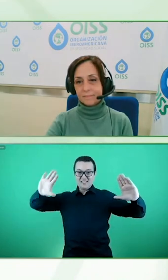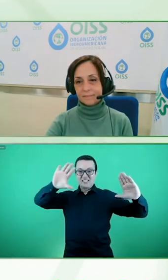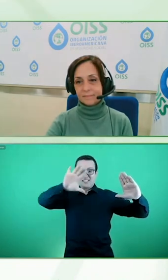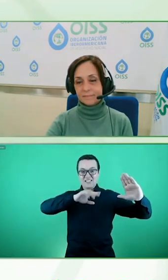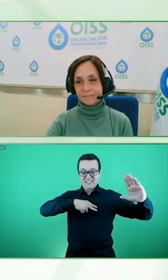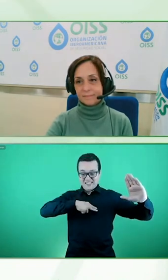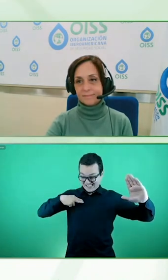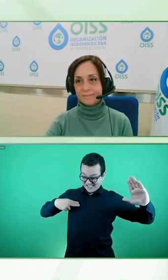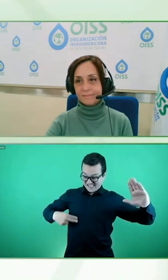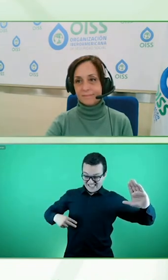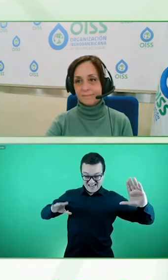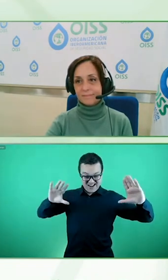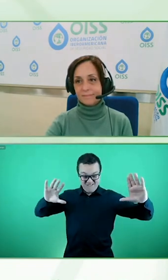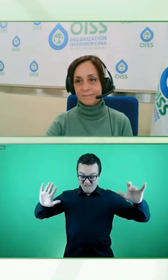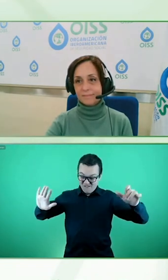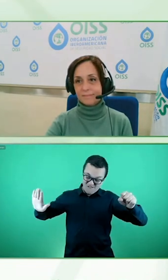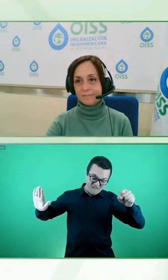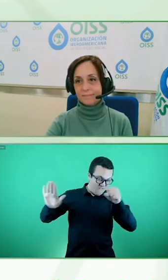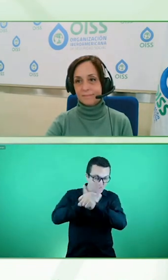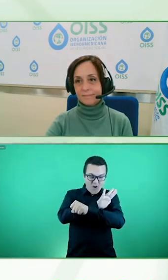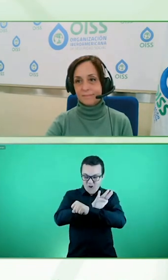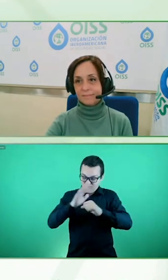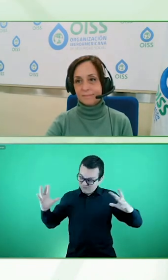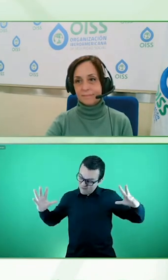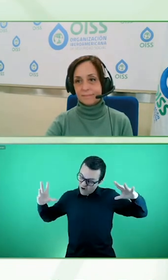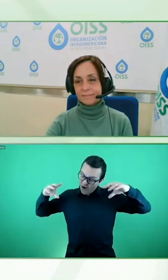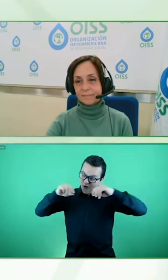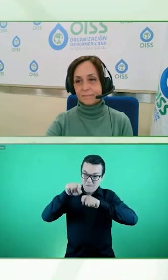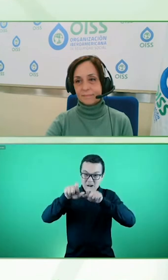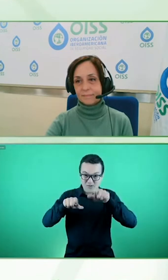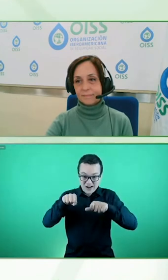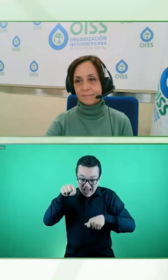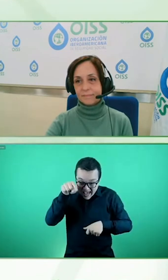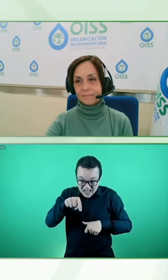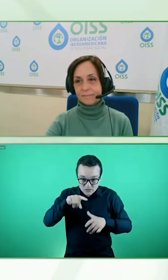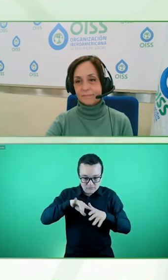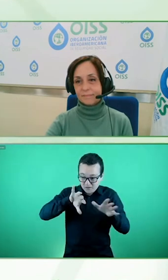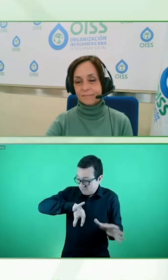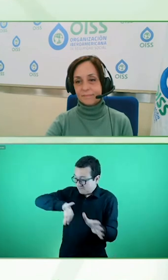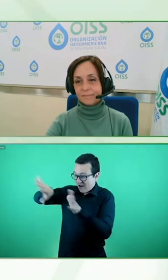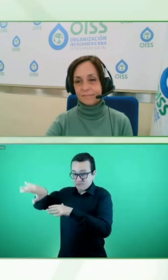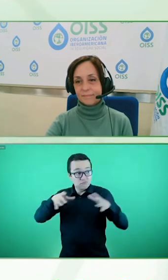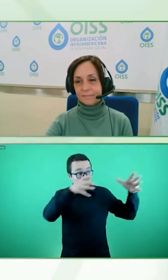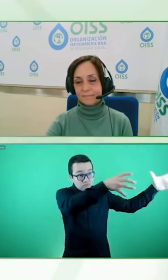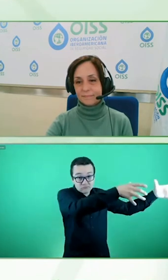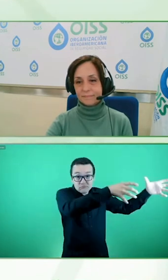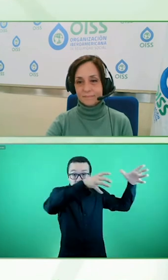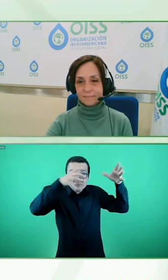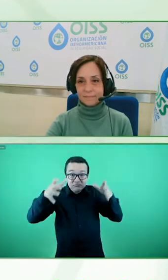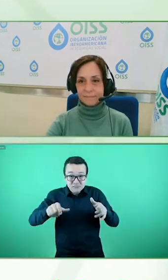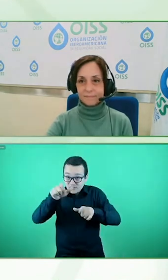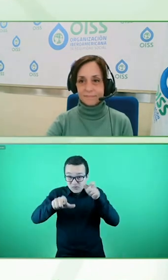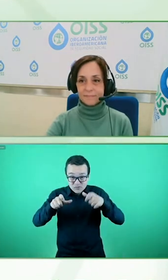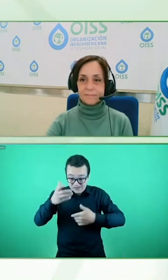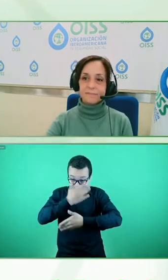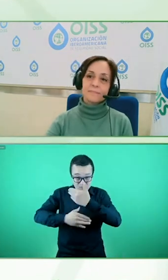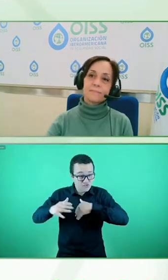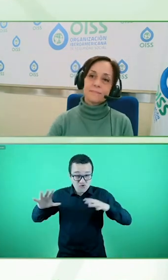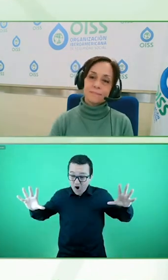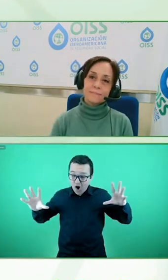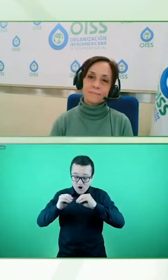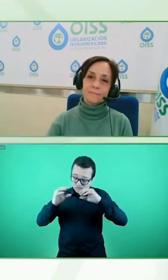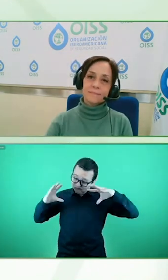y un tremendo mercado. Entonces, este artículo se preguntaba, y me gustaría partir por ahí con nuestro panel,